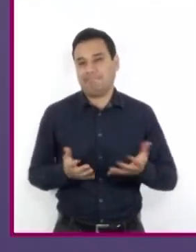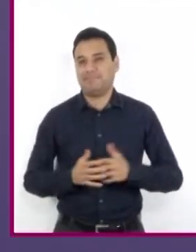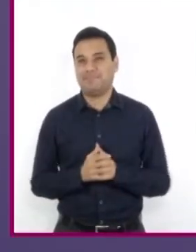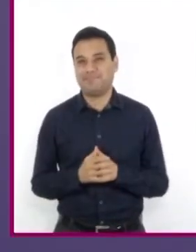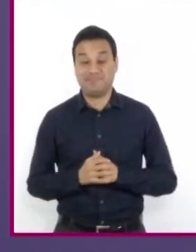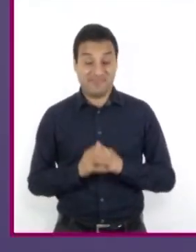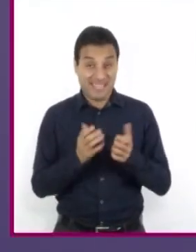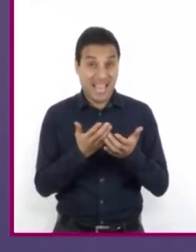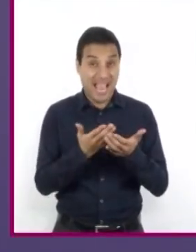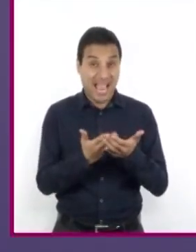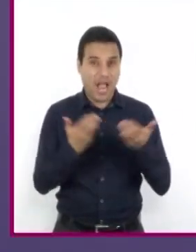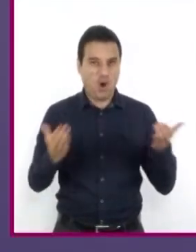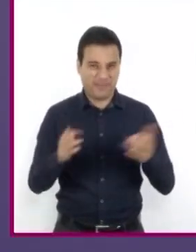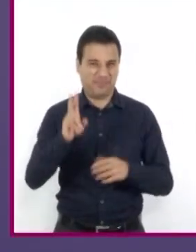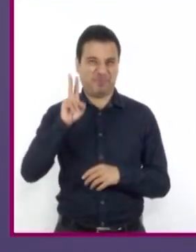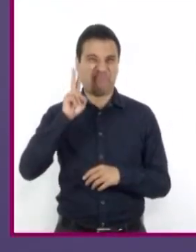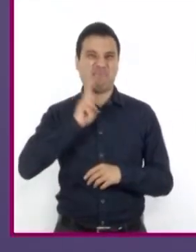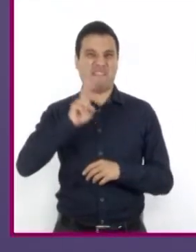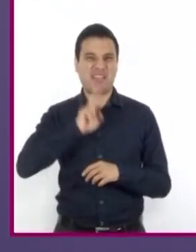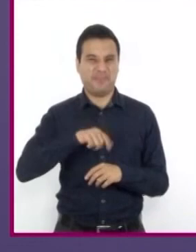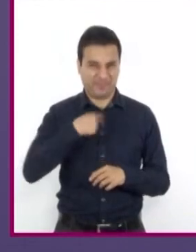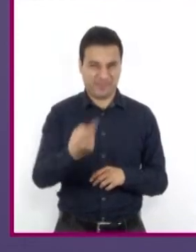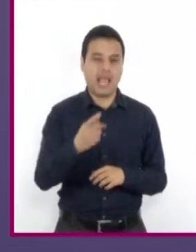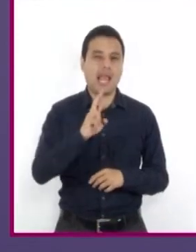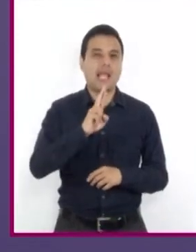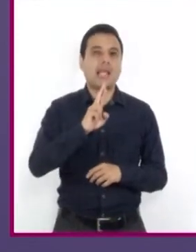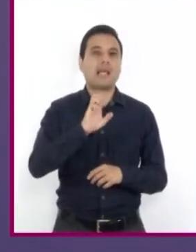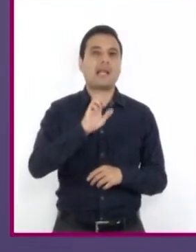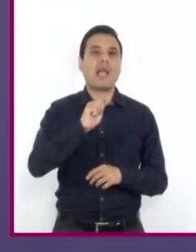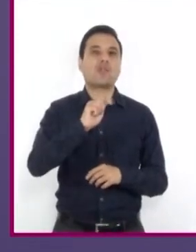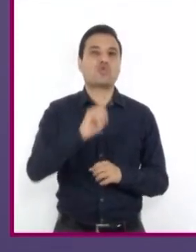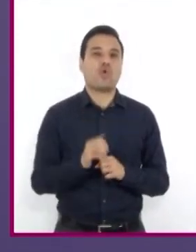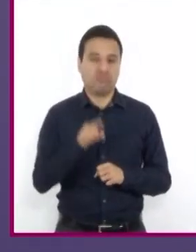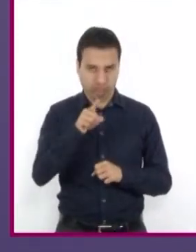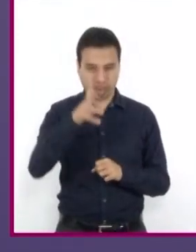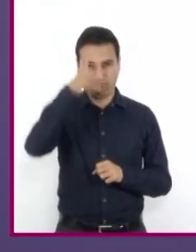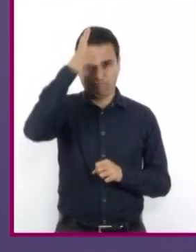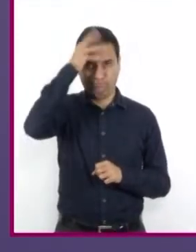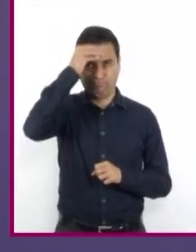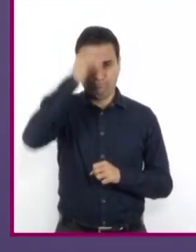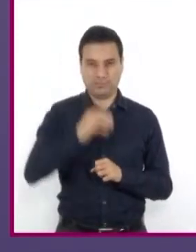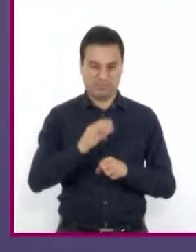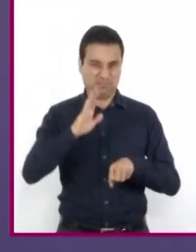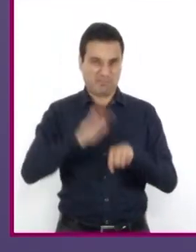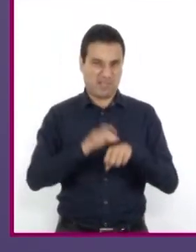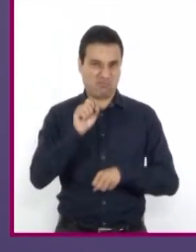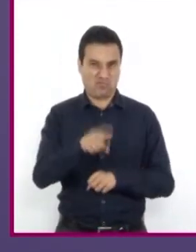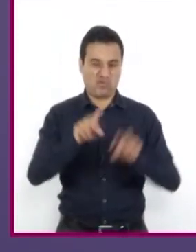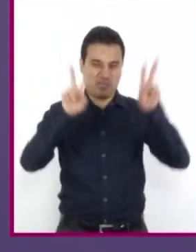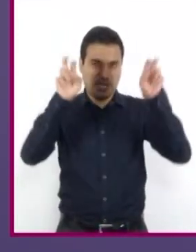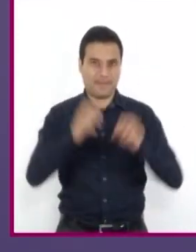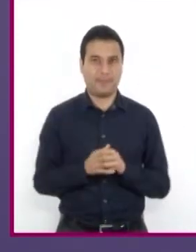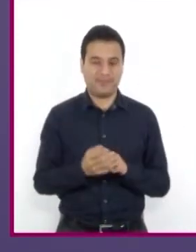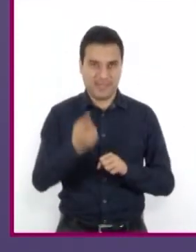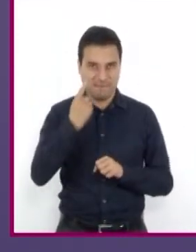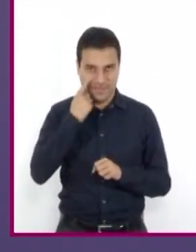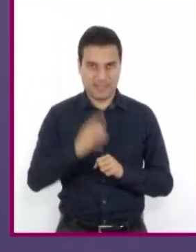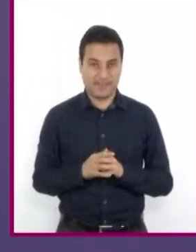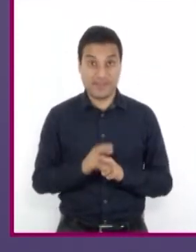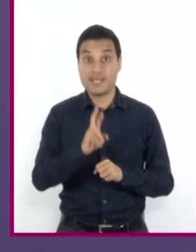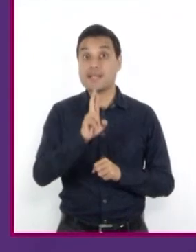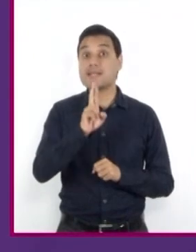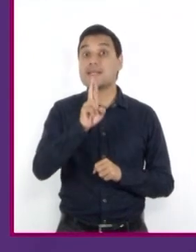Ahora, vamos a un reto que nos ayudará para afianzar lo que acabamos de ver. Intenten responder los siguientes